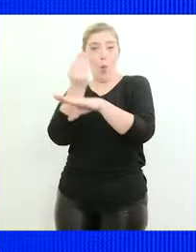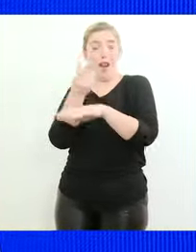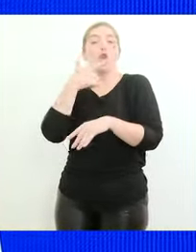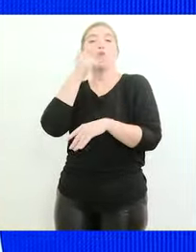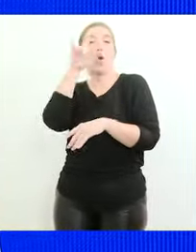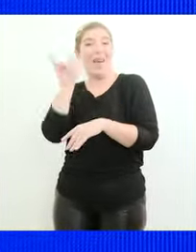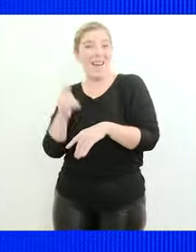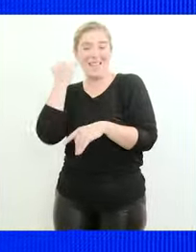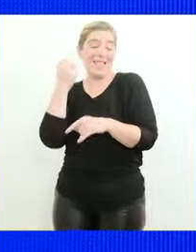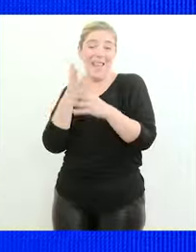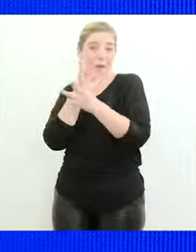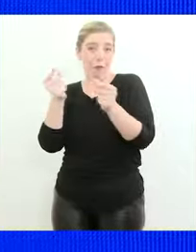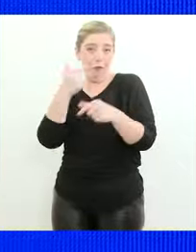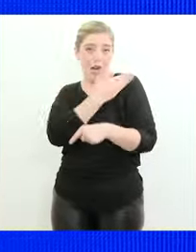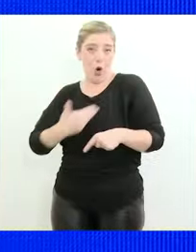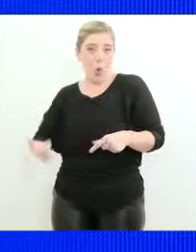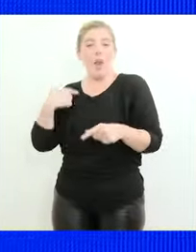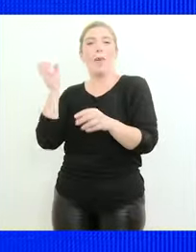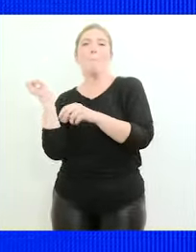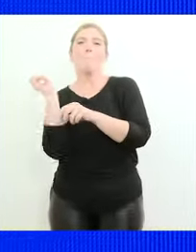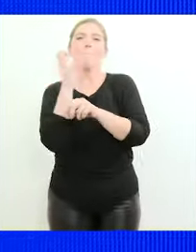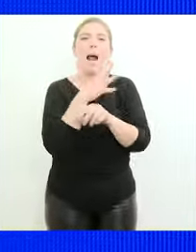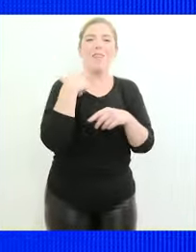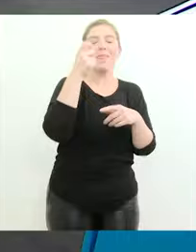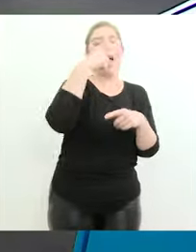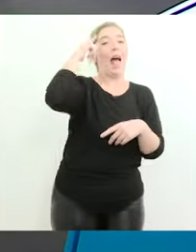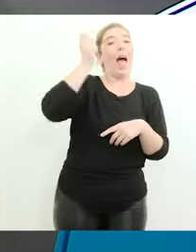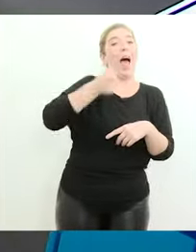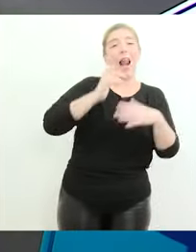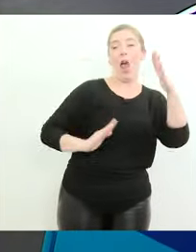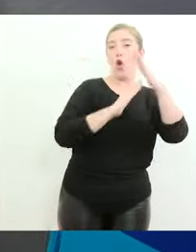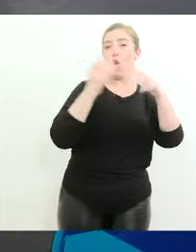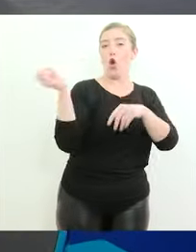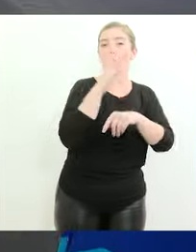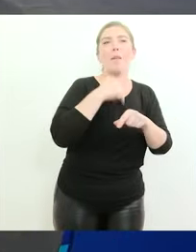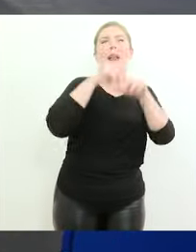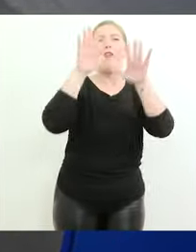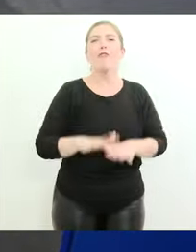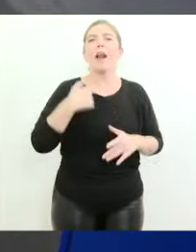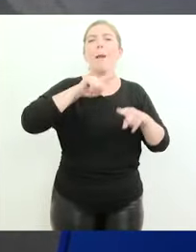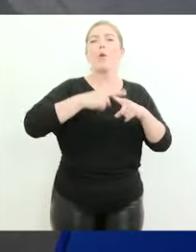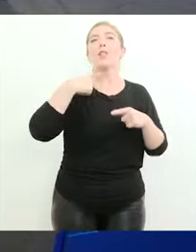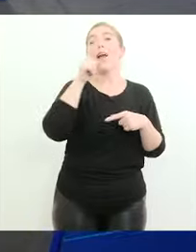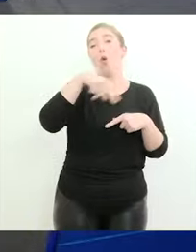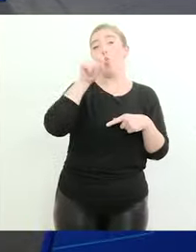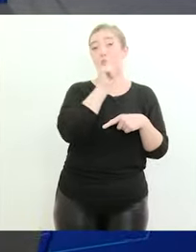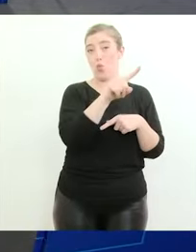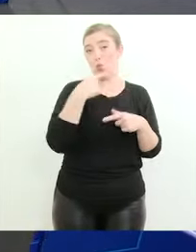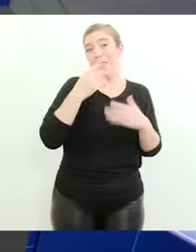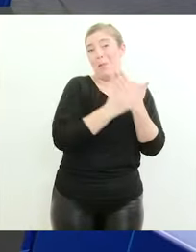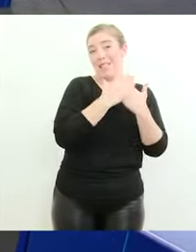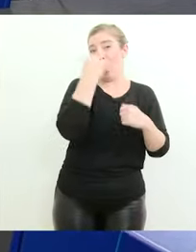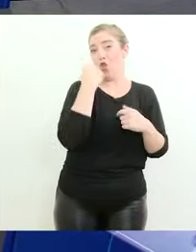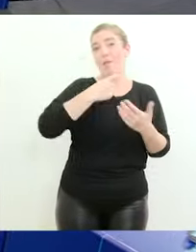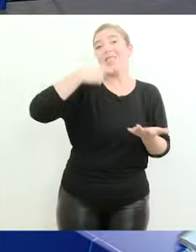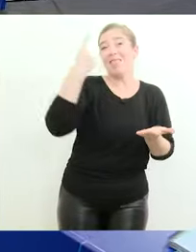Rodolfo Suárez, de enviar un texto a la Corte para frenar una política que usted impulsó desde su gestión en el Ministerio de Economía, pero